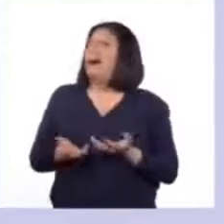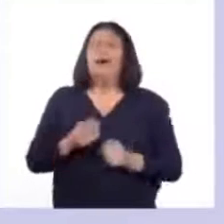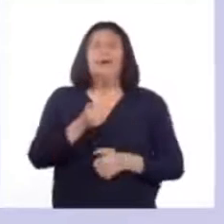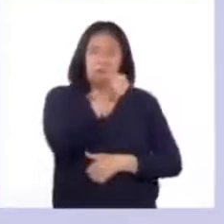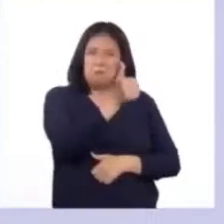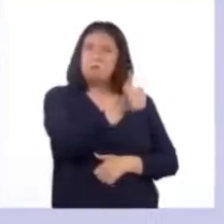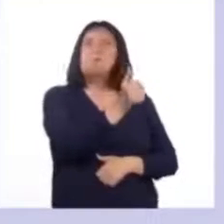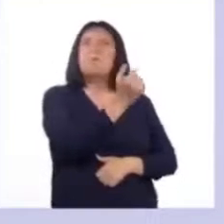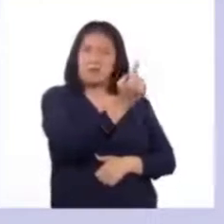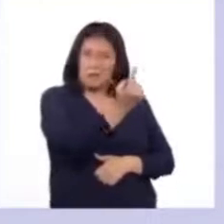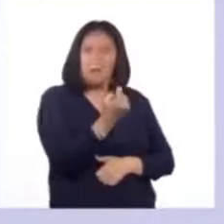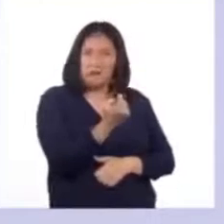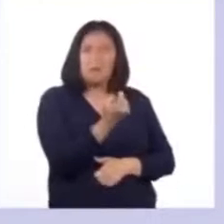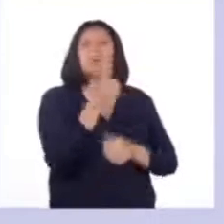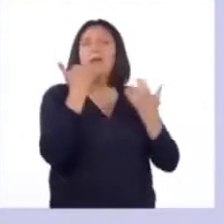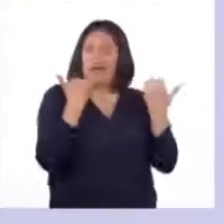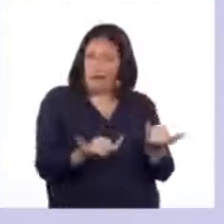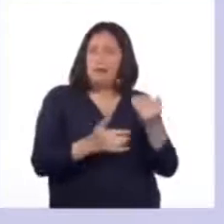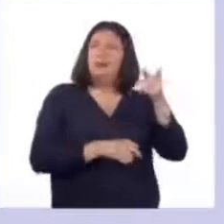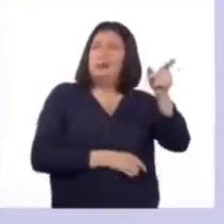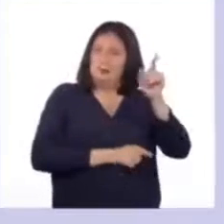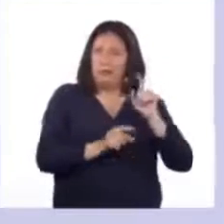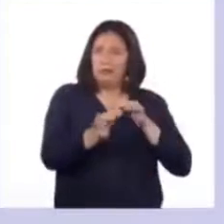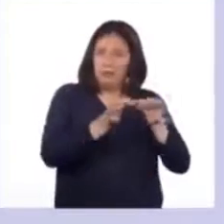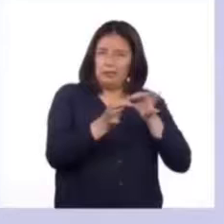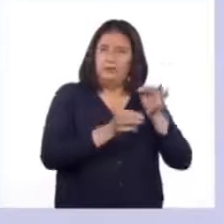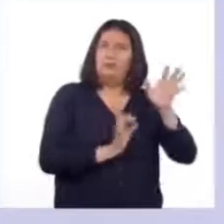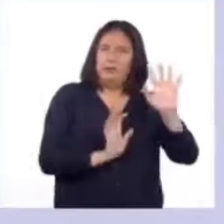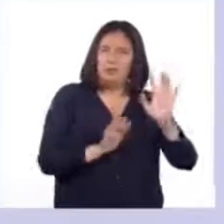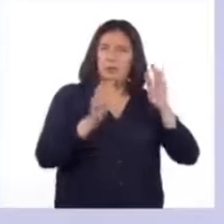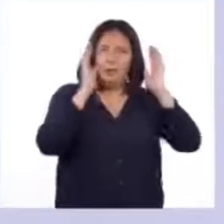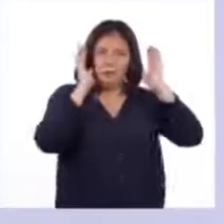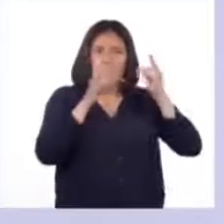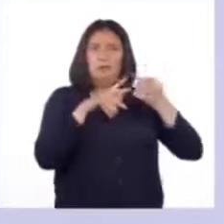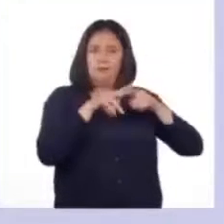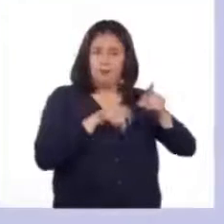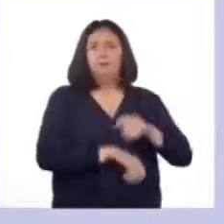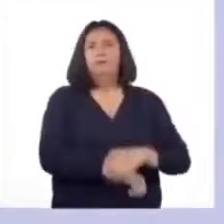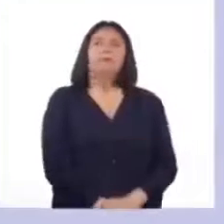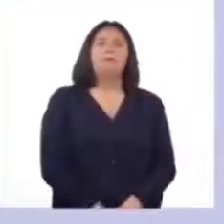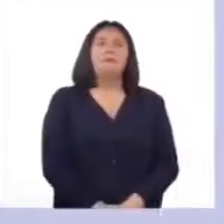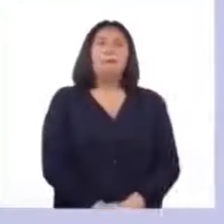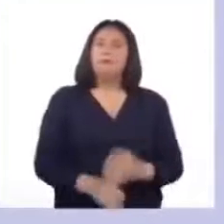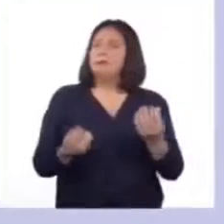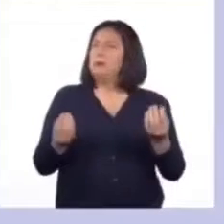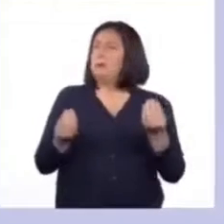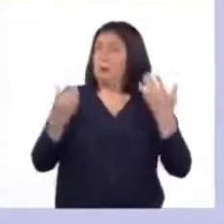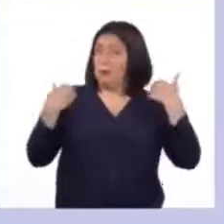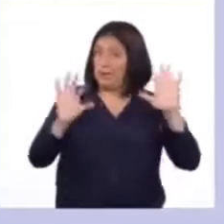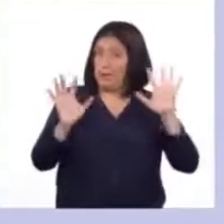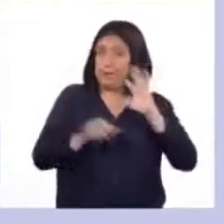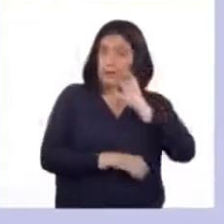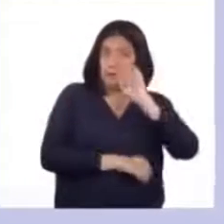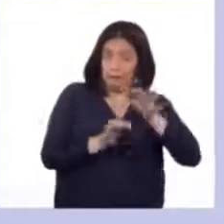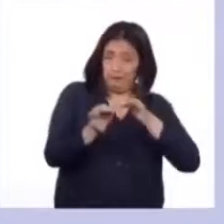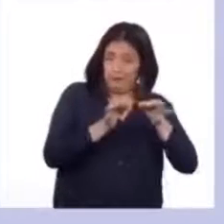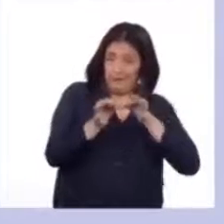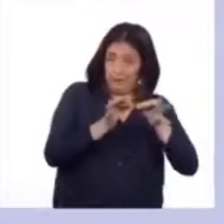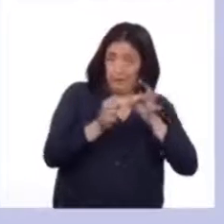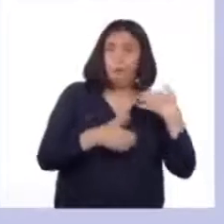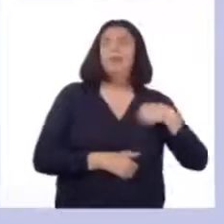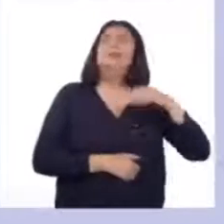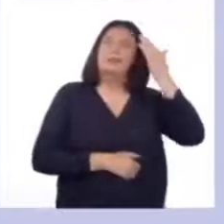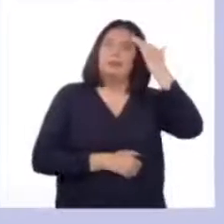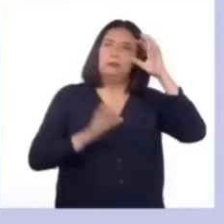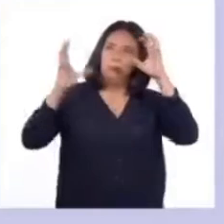pregunta! Justo vamos a llegar a ese punto. Así que comencemos. Como decíamos hasta ahora, sabemos lo que